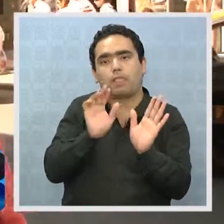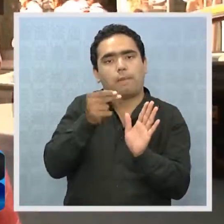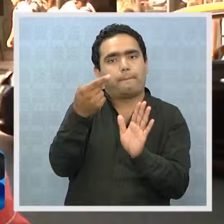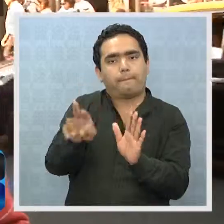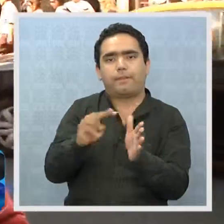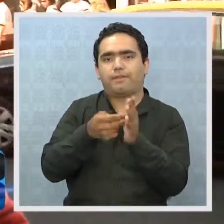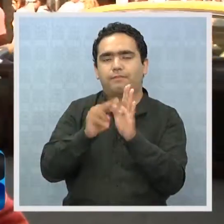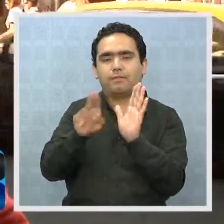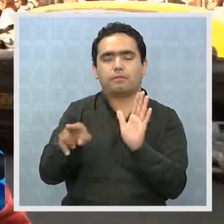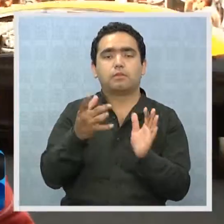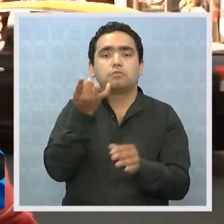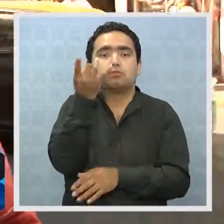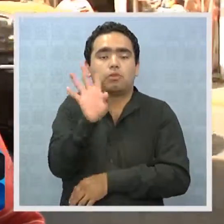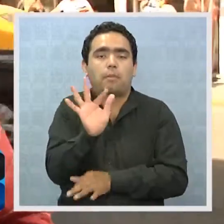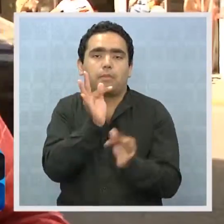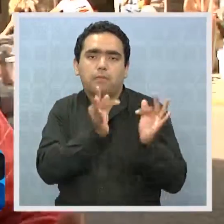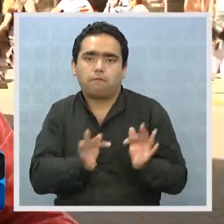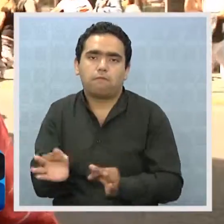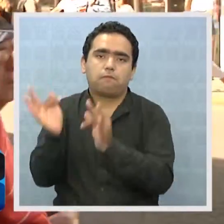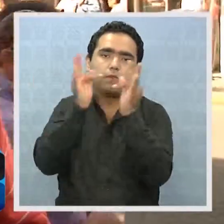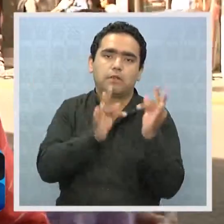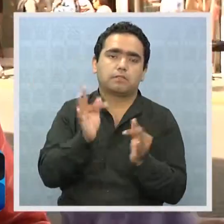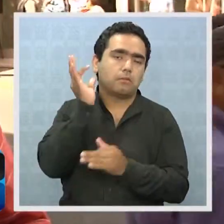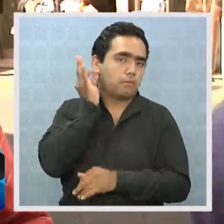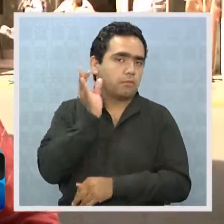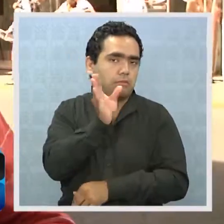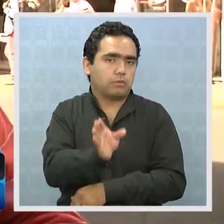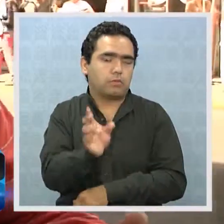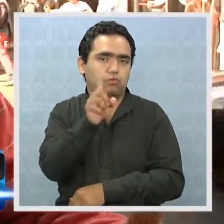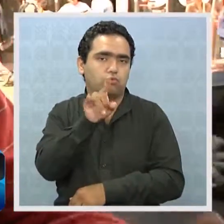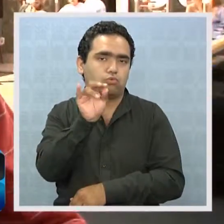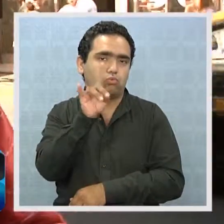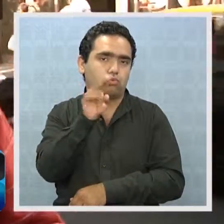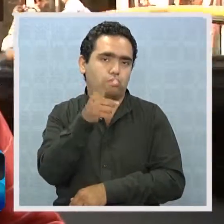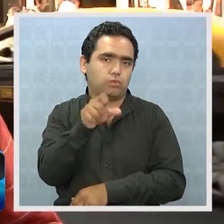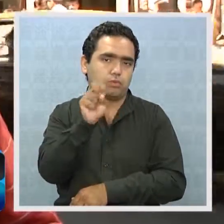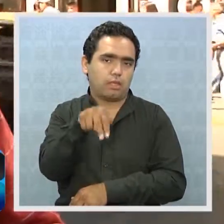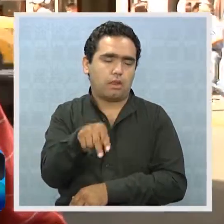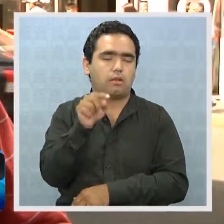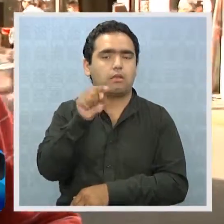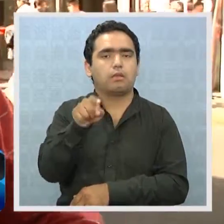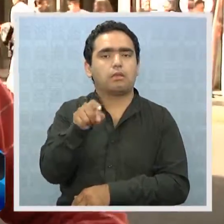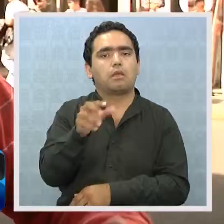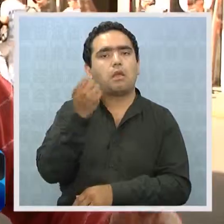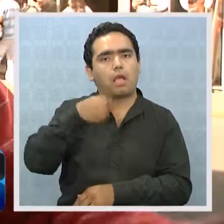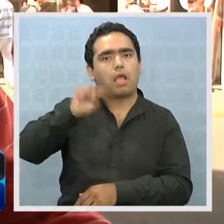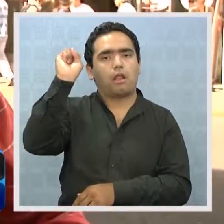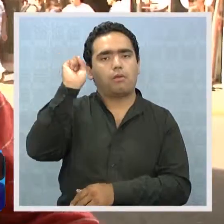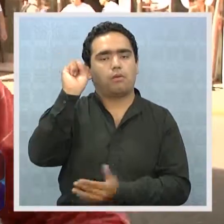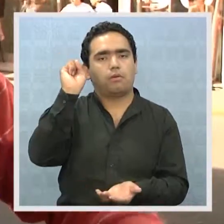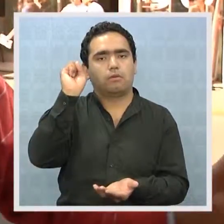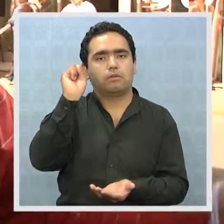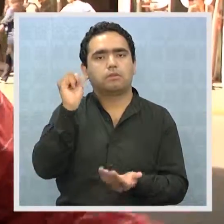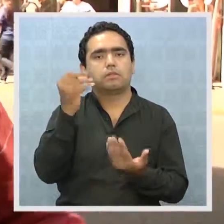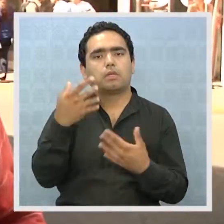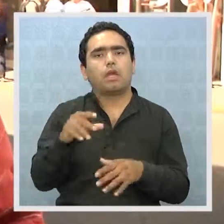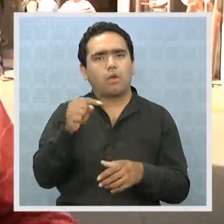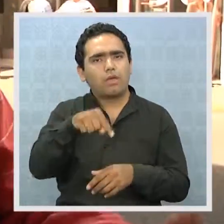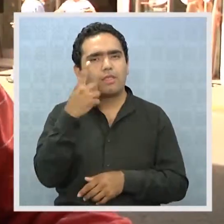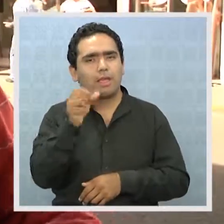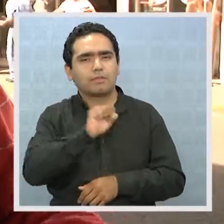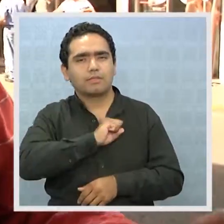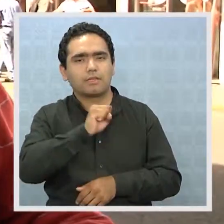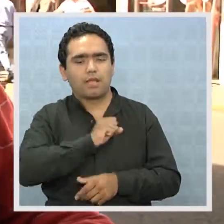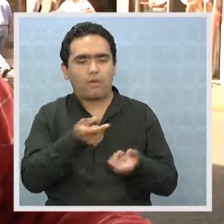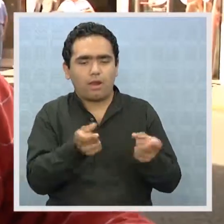problema de la democracia cristiana. Y felicitar, ¿no es cierto?, a Susan, quien ganó escuchar